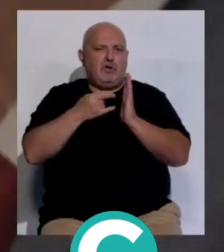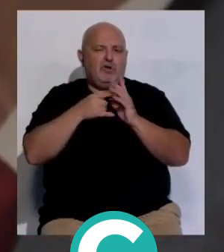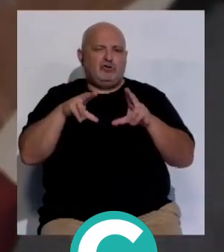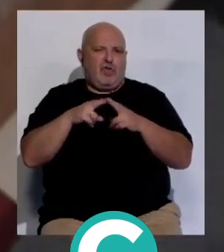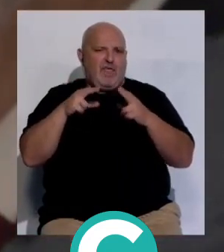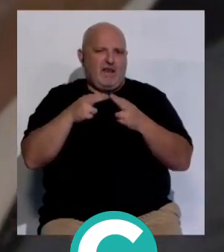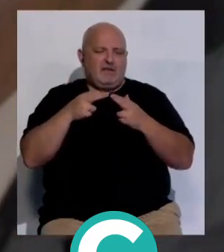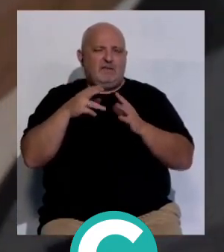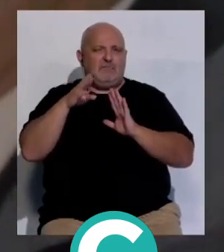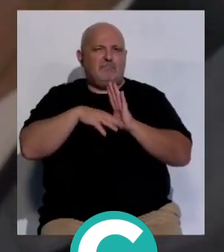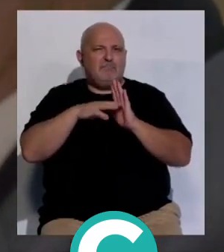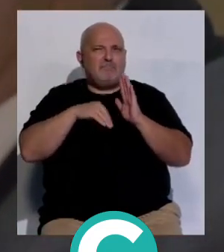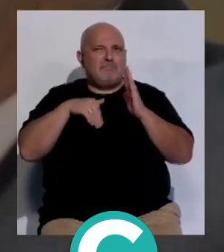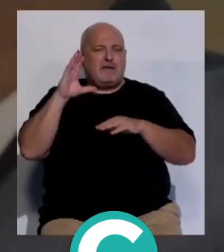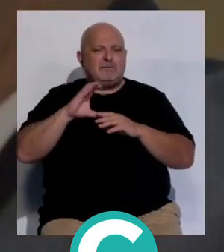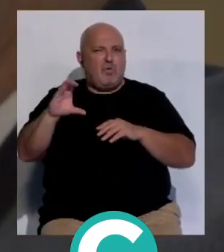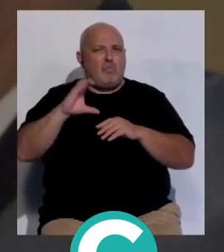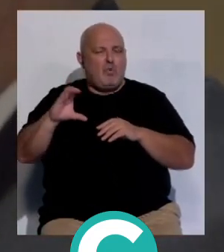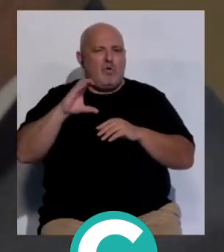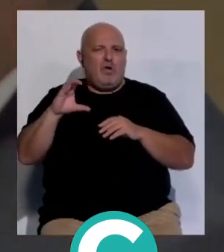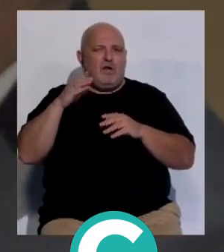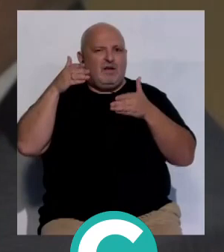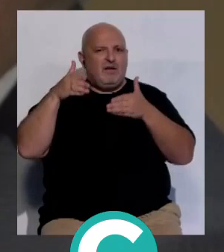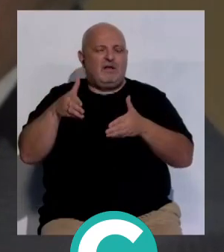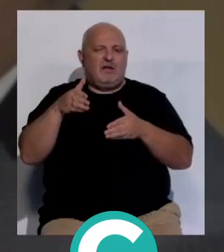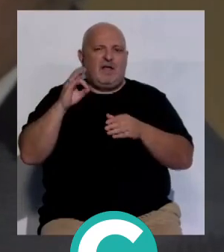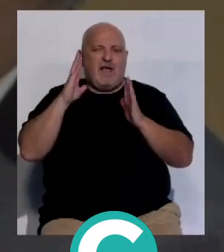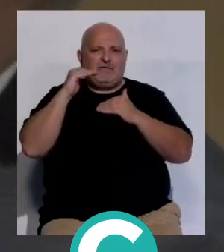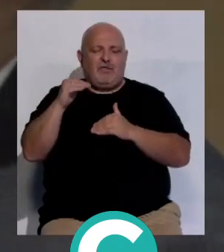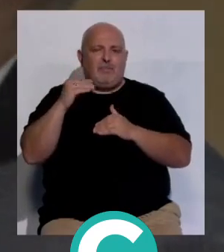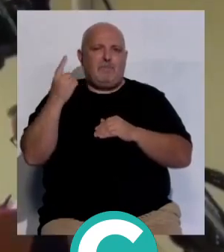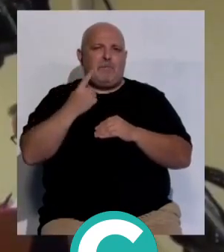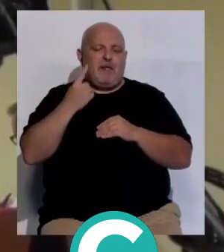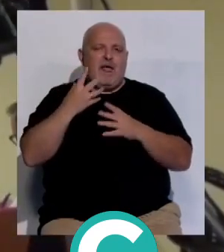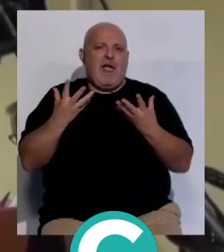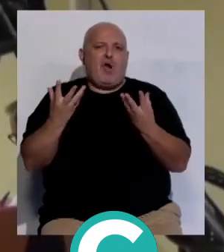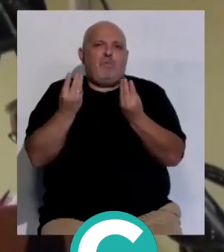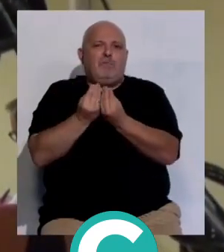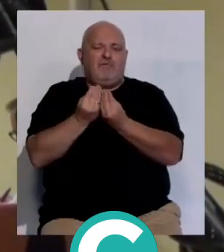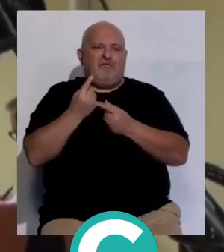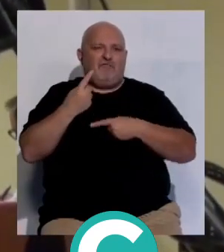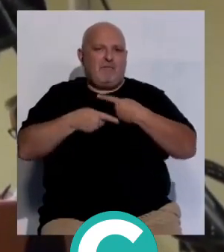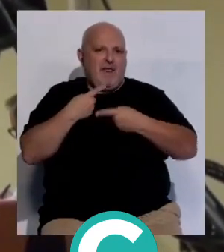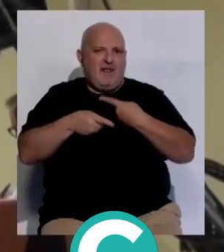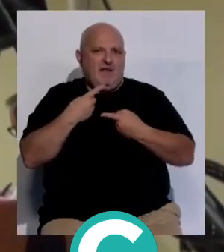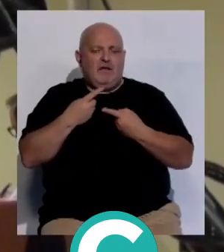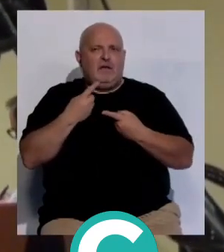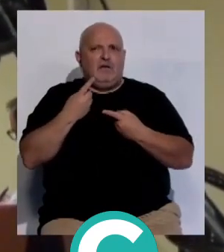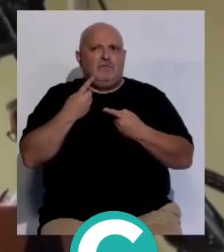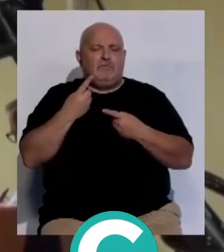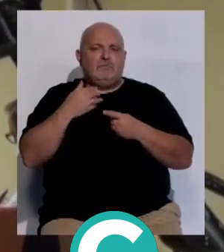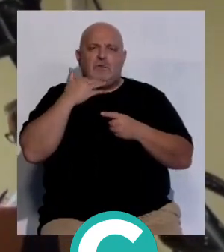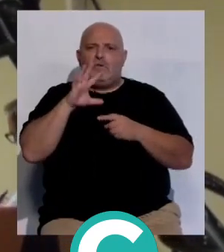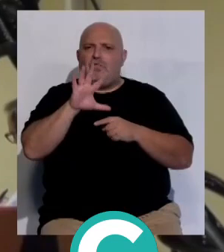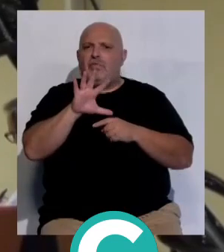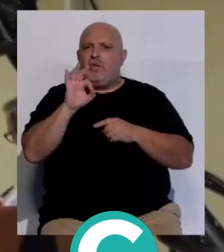sociales el programa que más inversión ha concentrado ha sido el de atención primaria y acompañamiento a las familias que ha concentrado